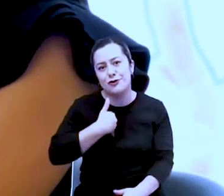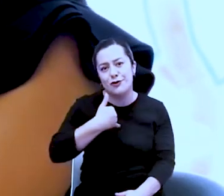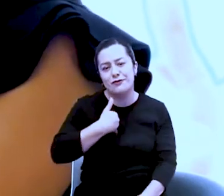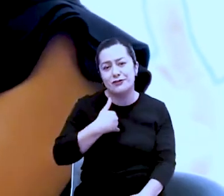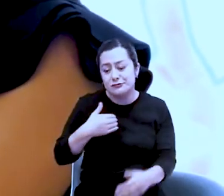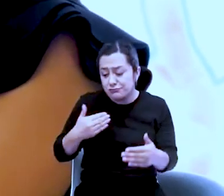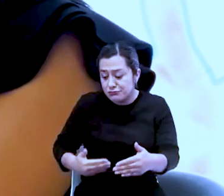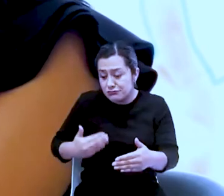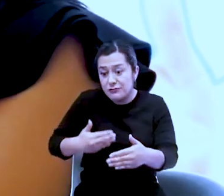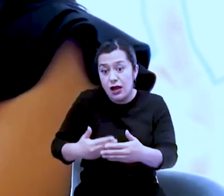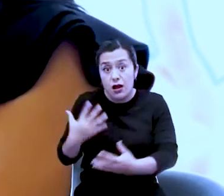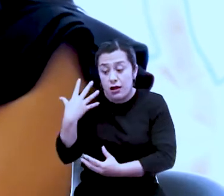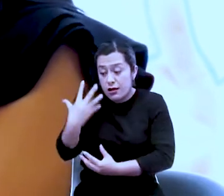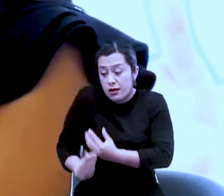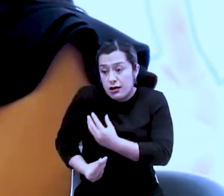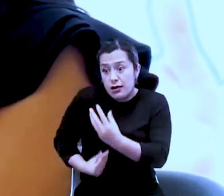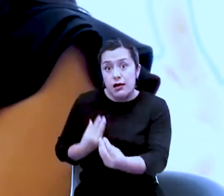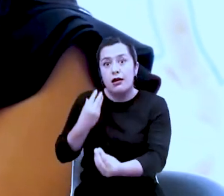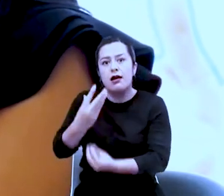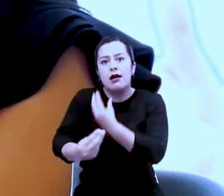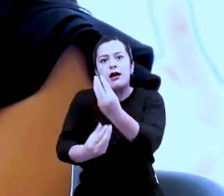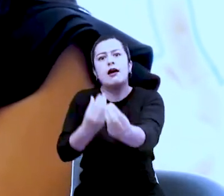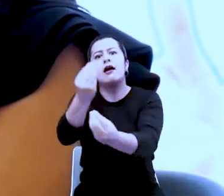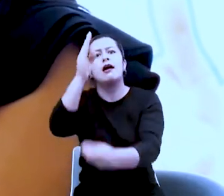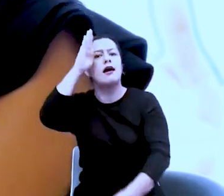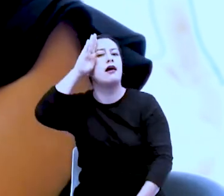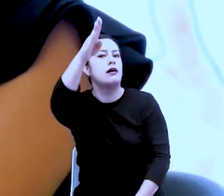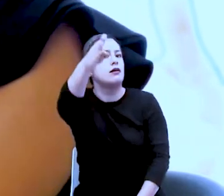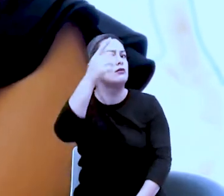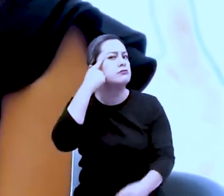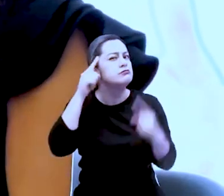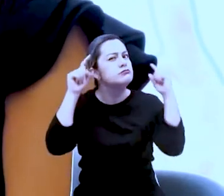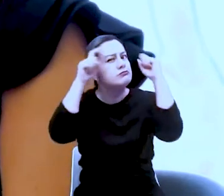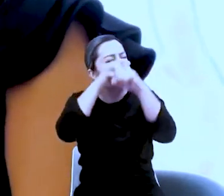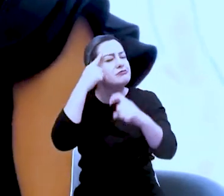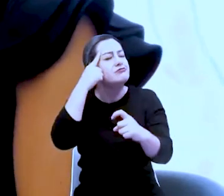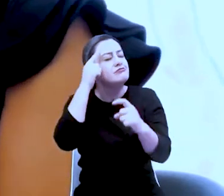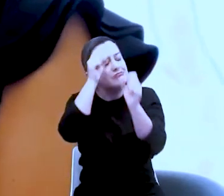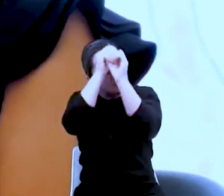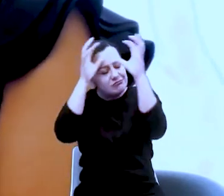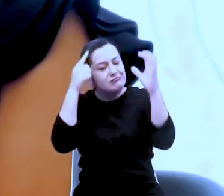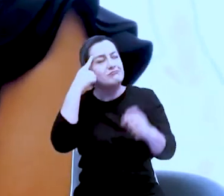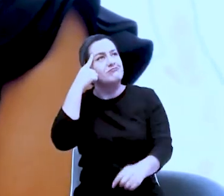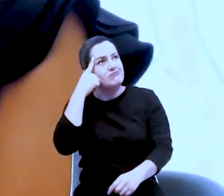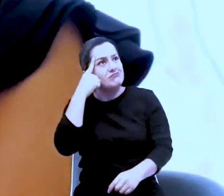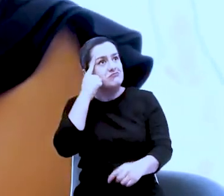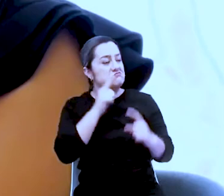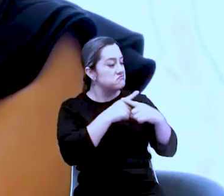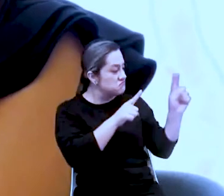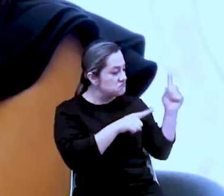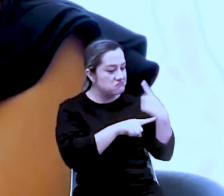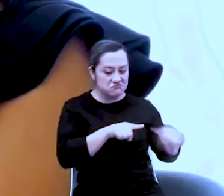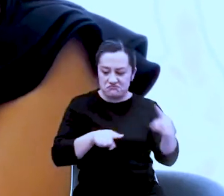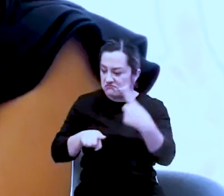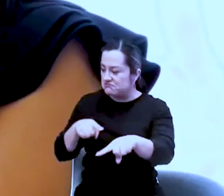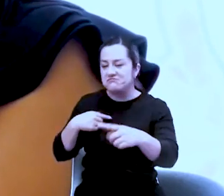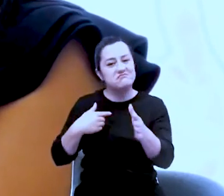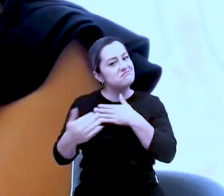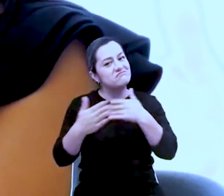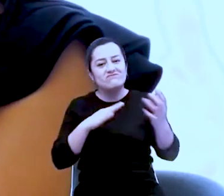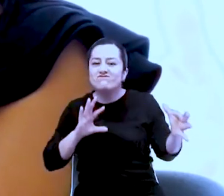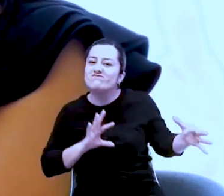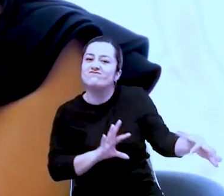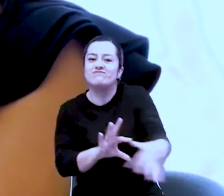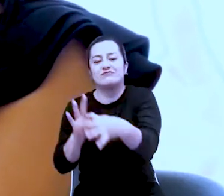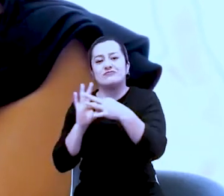sino de las venideras, porque justamente tenemos la posibilidad de reimaginar. Con nuestras diferencias encontrémonos, y encontremos la mejor vía